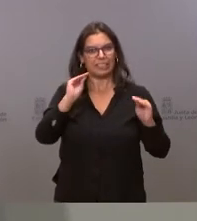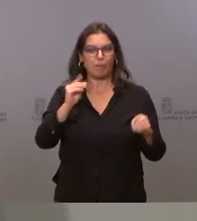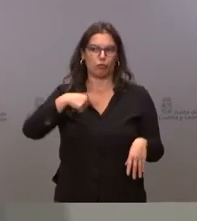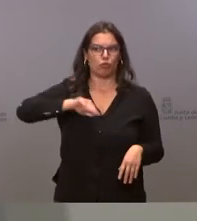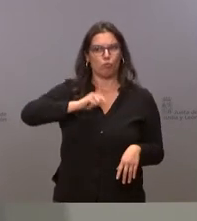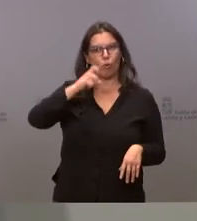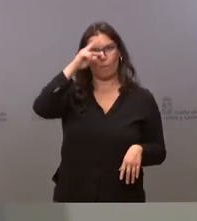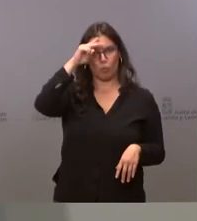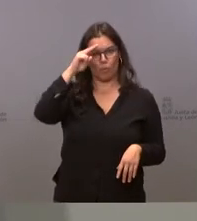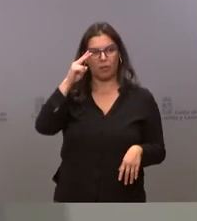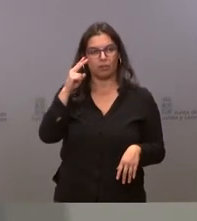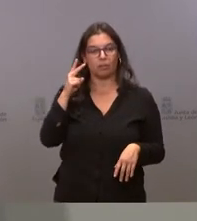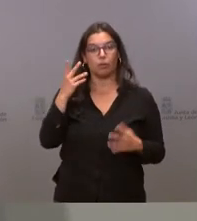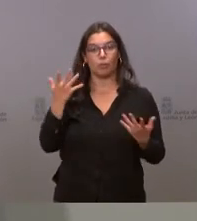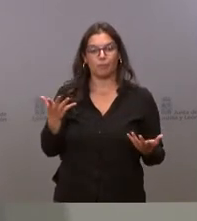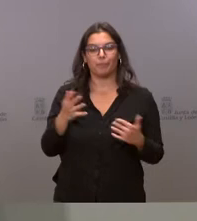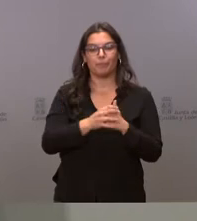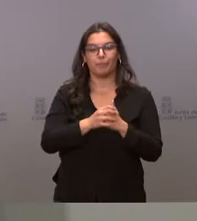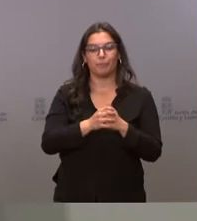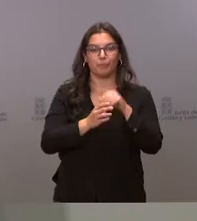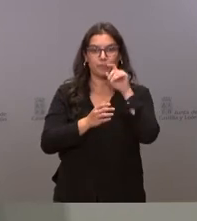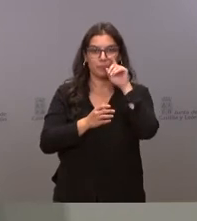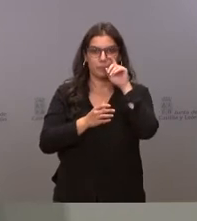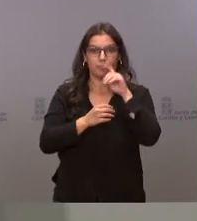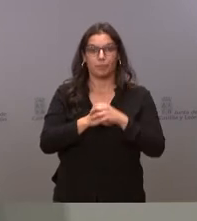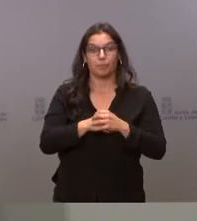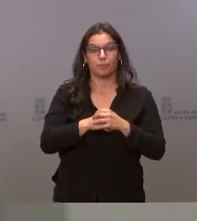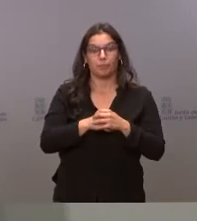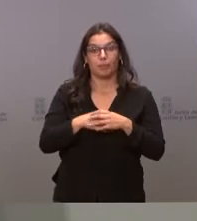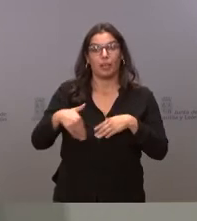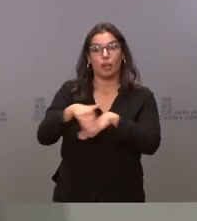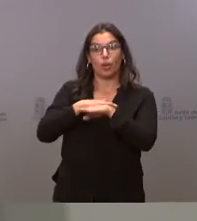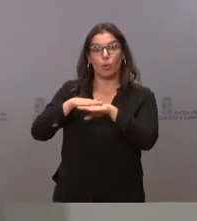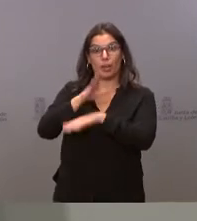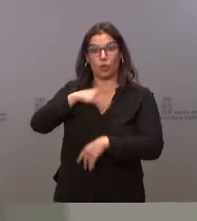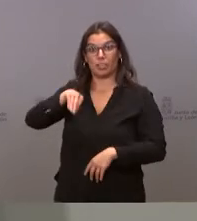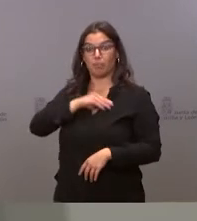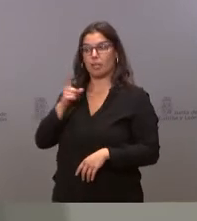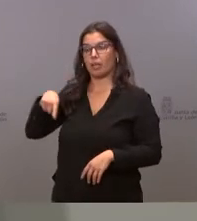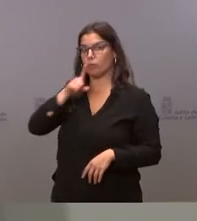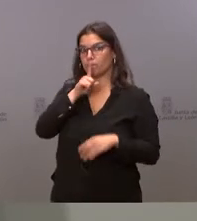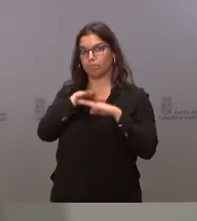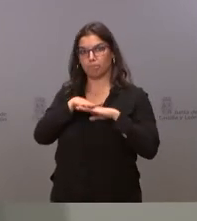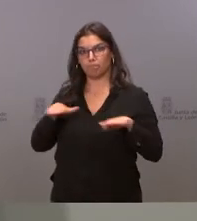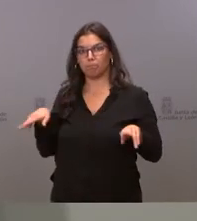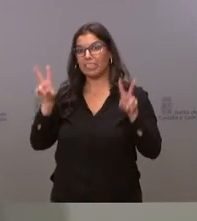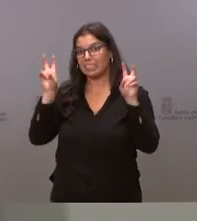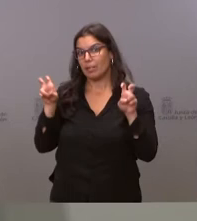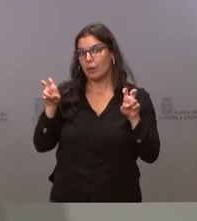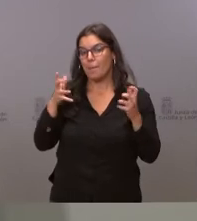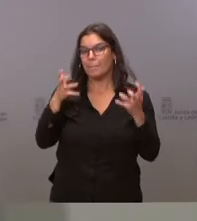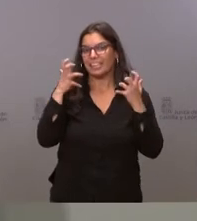es el silencio por parte del Gobierno sobre las ventajas fiscales